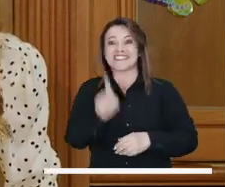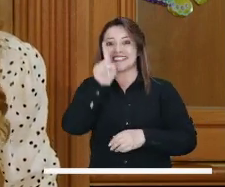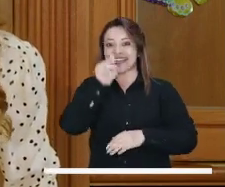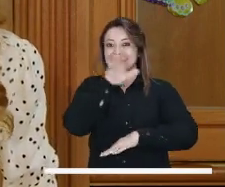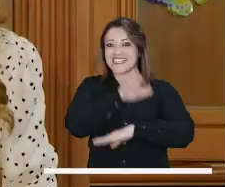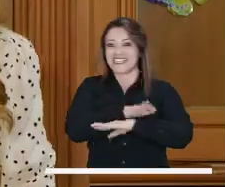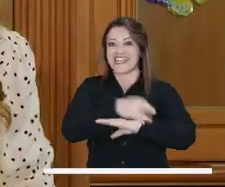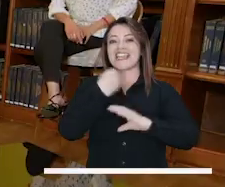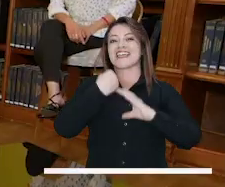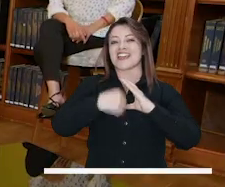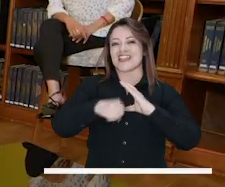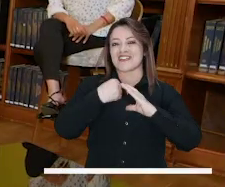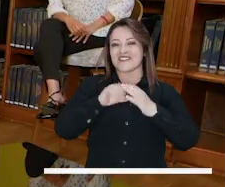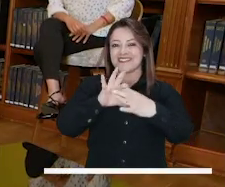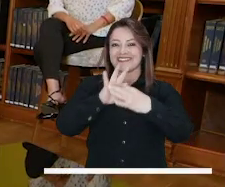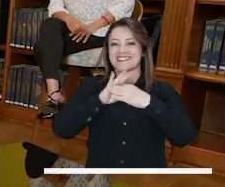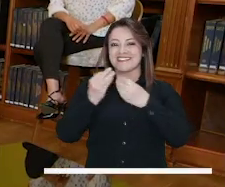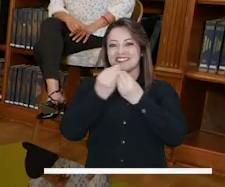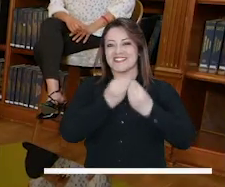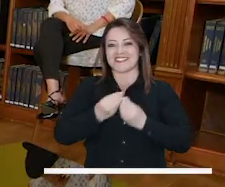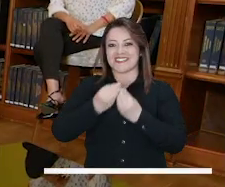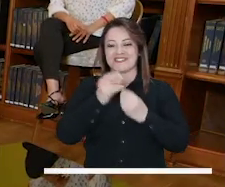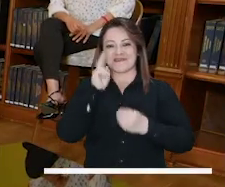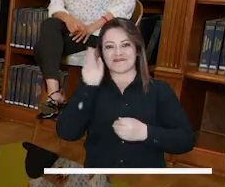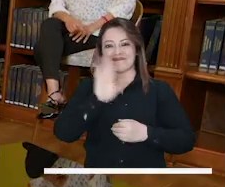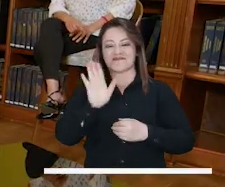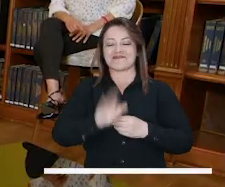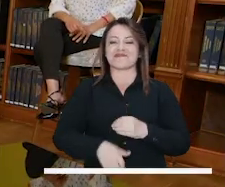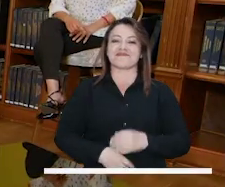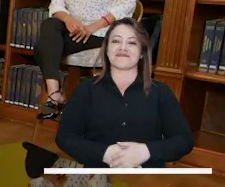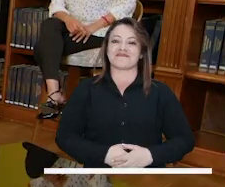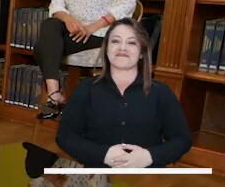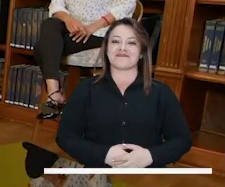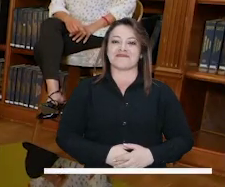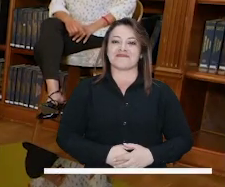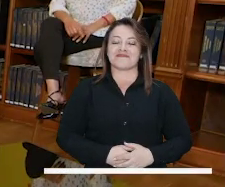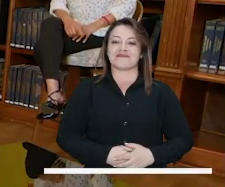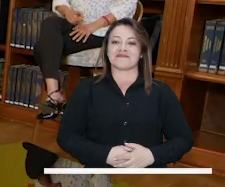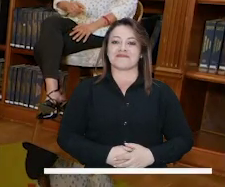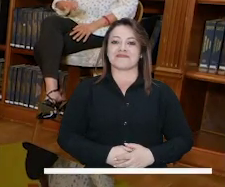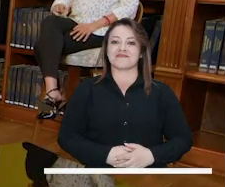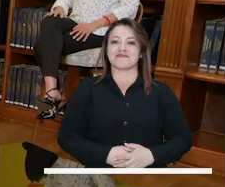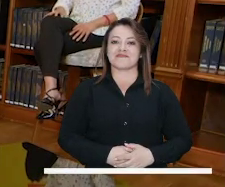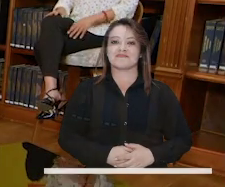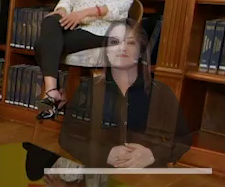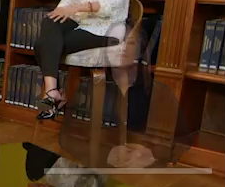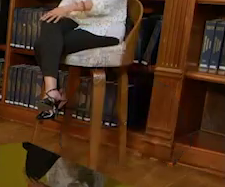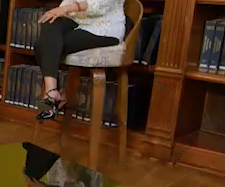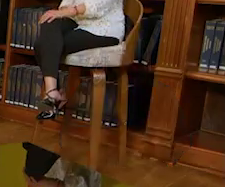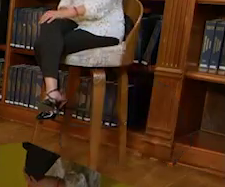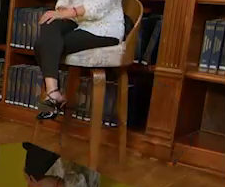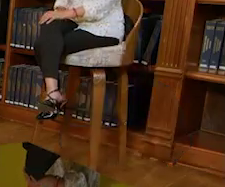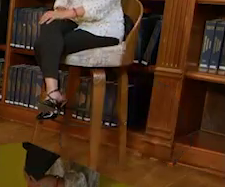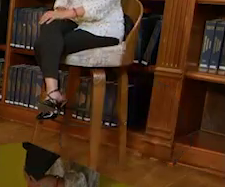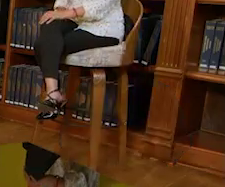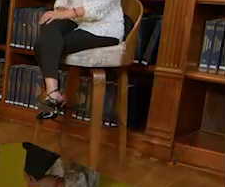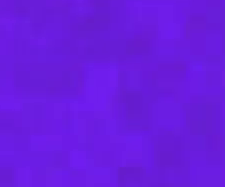pero hay que actuar. Nos esperamos el próximo lunes, ya saben, 6 de la tarde, El Consejo Contigo, aquí, por Canal Capital.